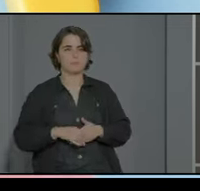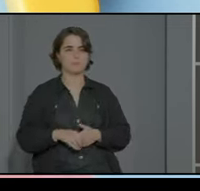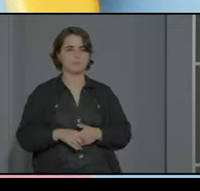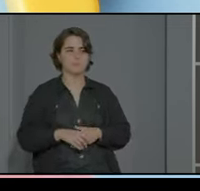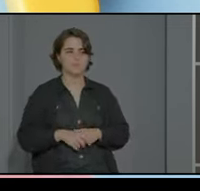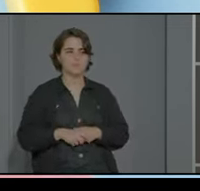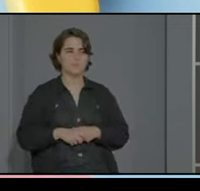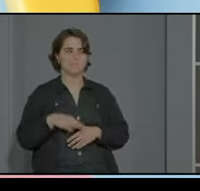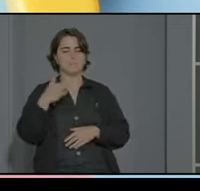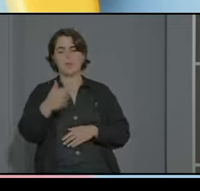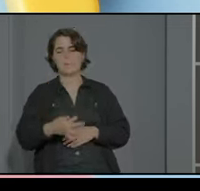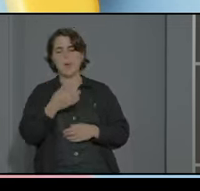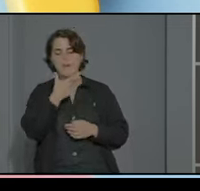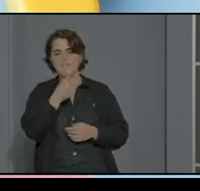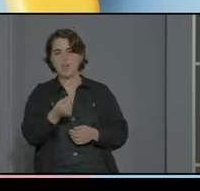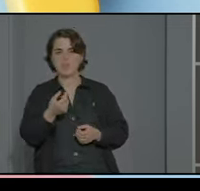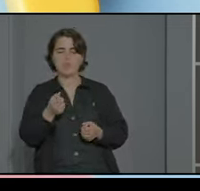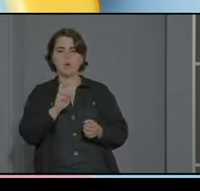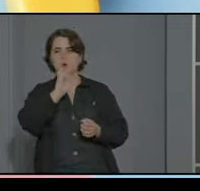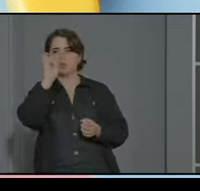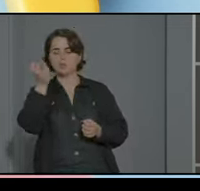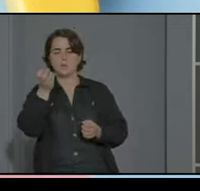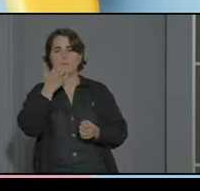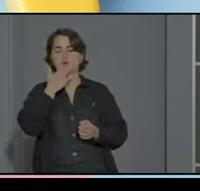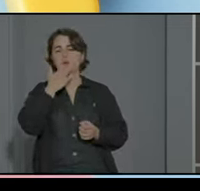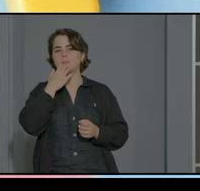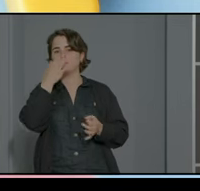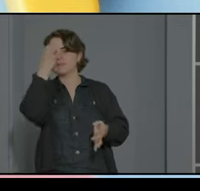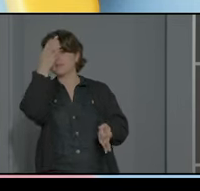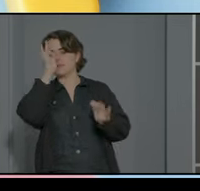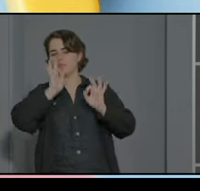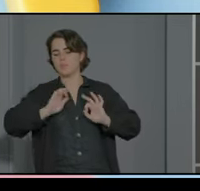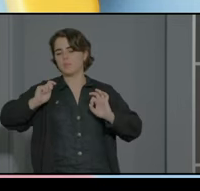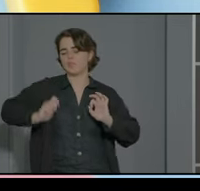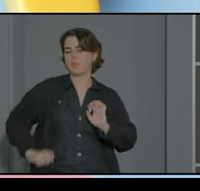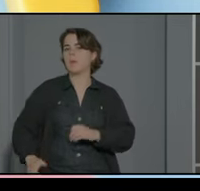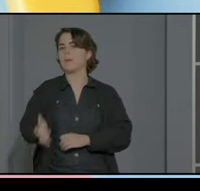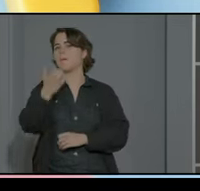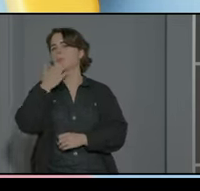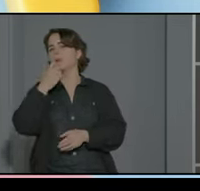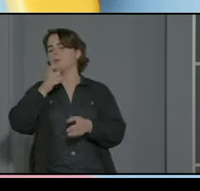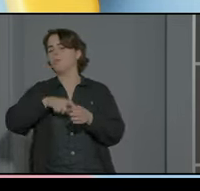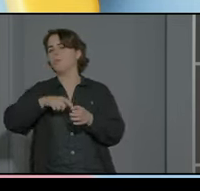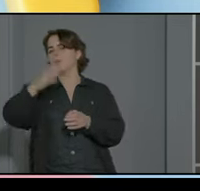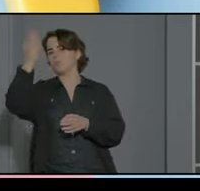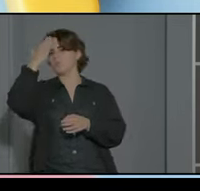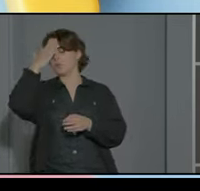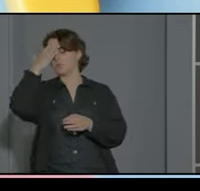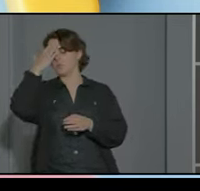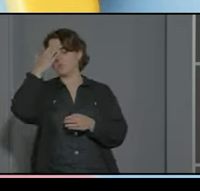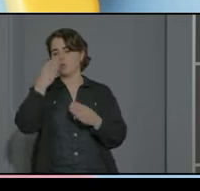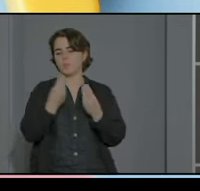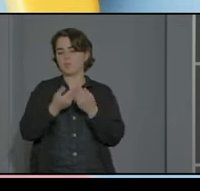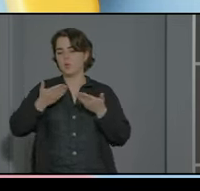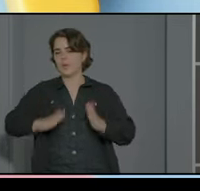y también facilitamos el contacto del profesional que luego puede estar por ejemplo el tutor más directamente con su hijo o